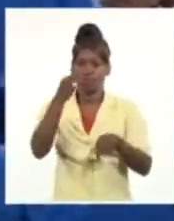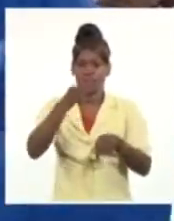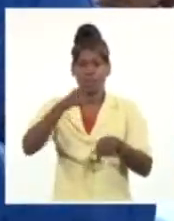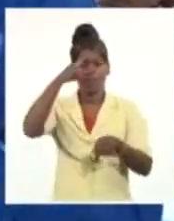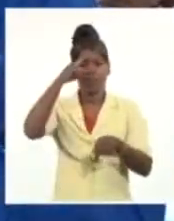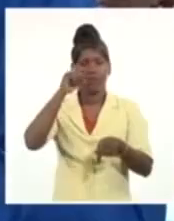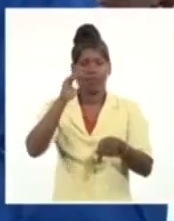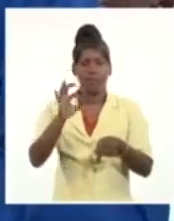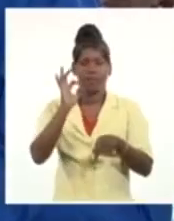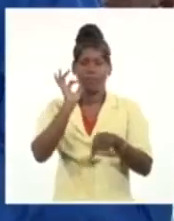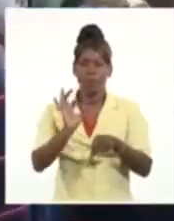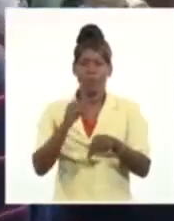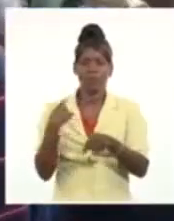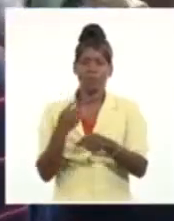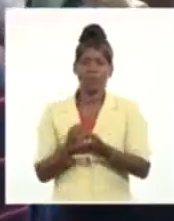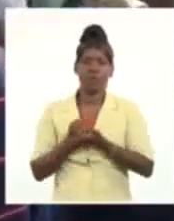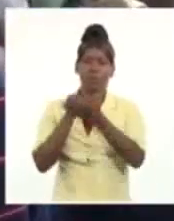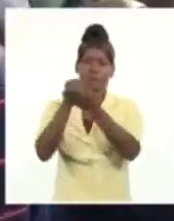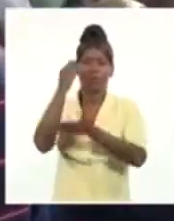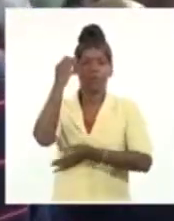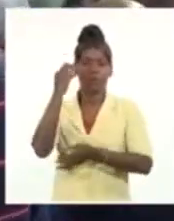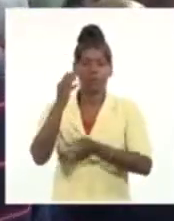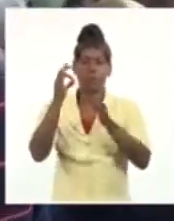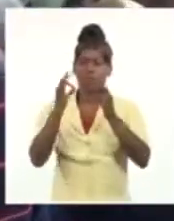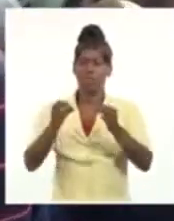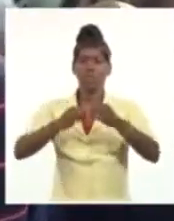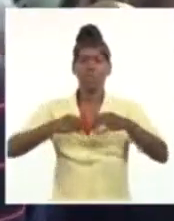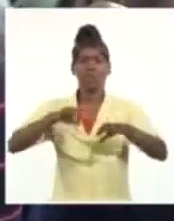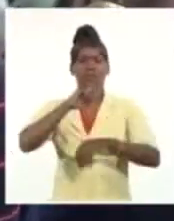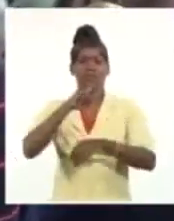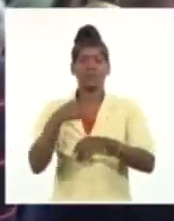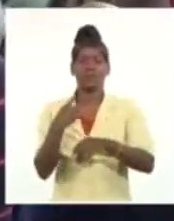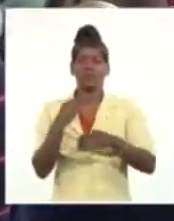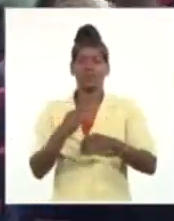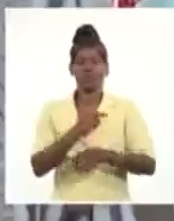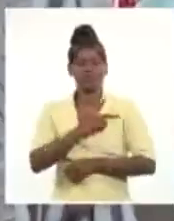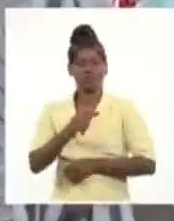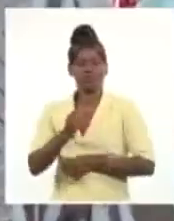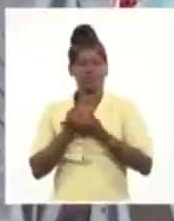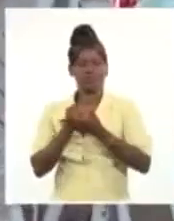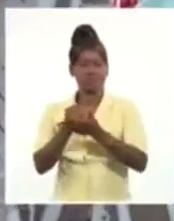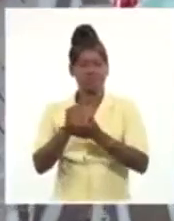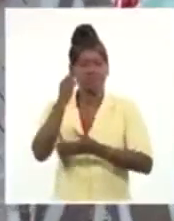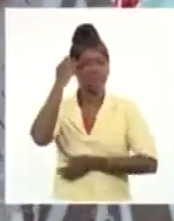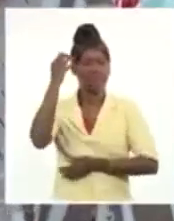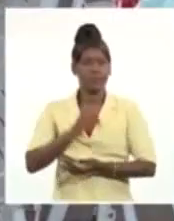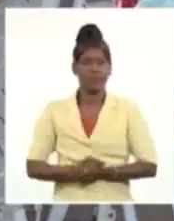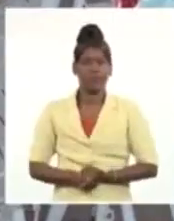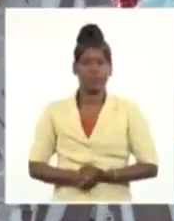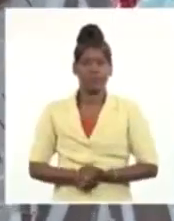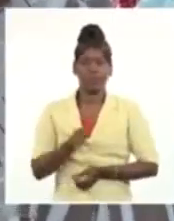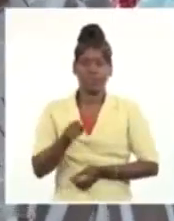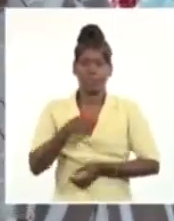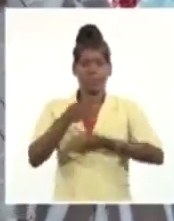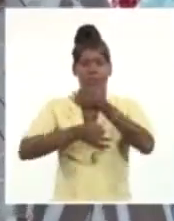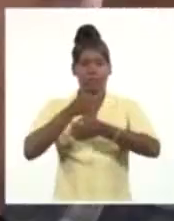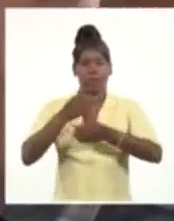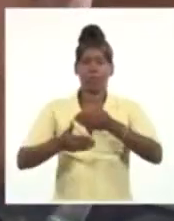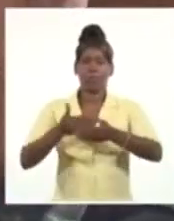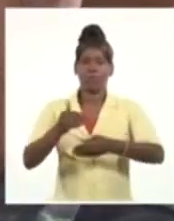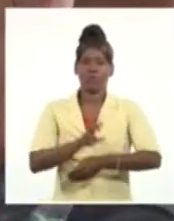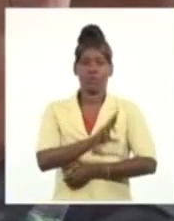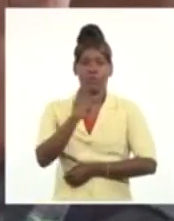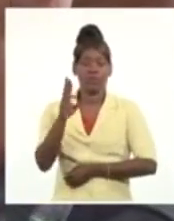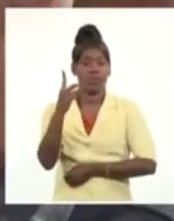pese a todas las dificultades. En el encuentro se habló de la imprescindible unidad para garantizar la continuidad del proceso revolucionario y de la